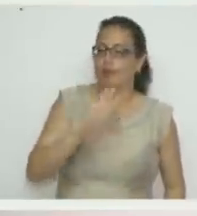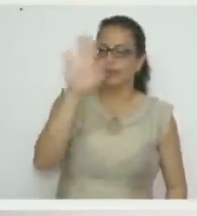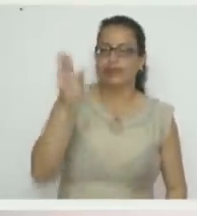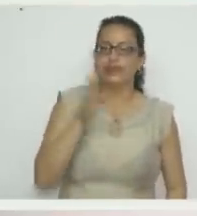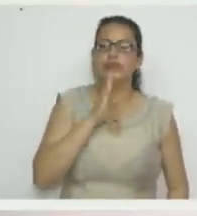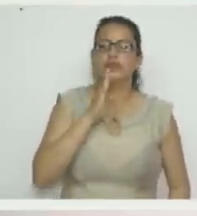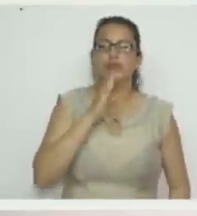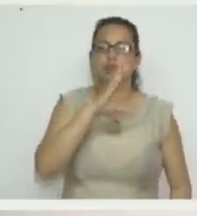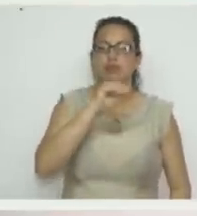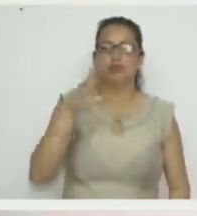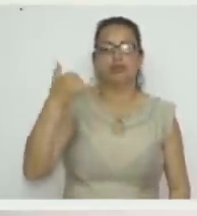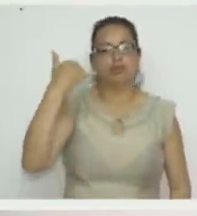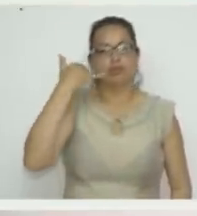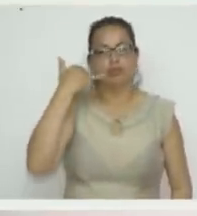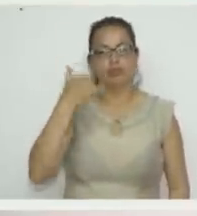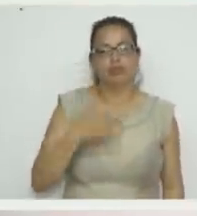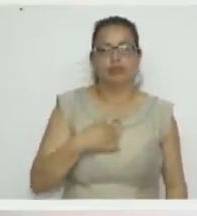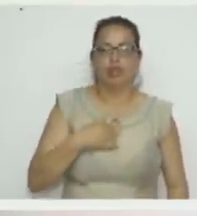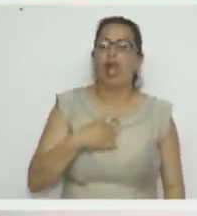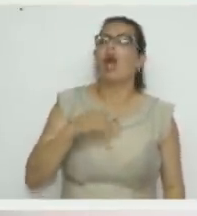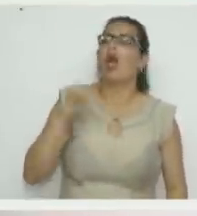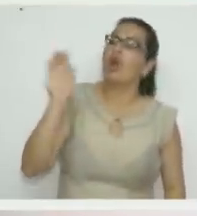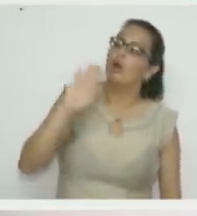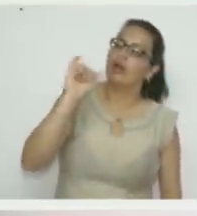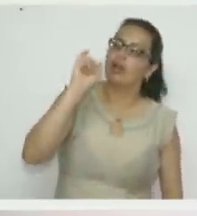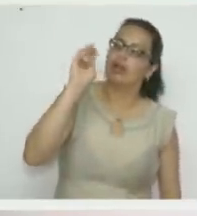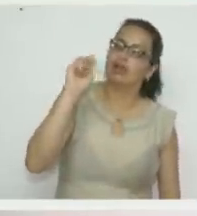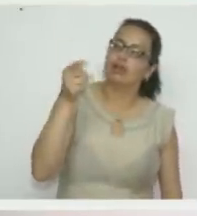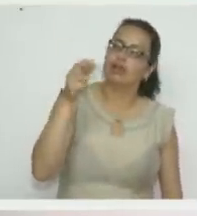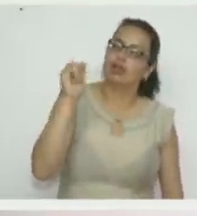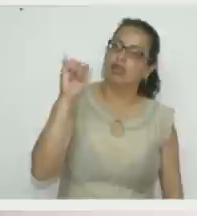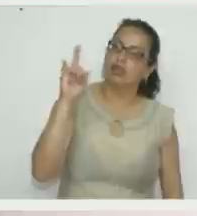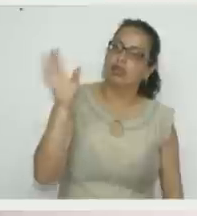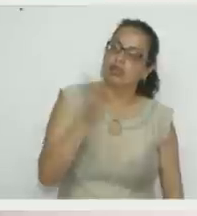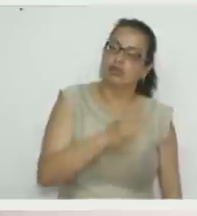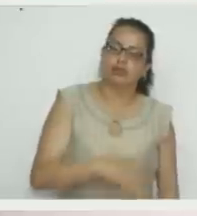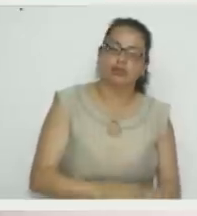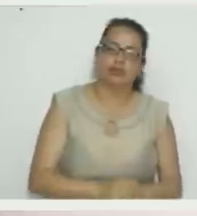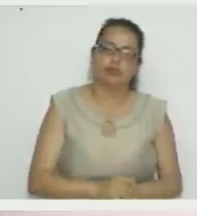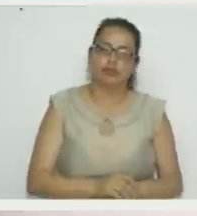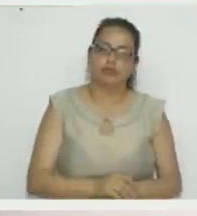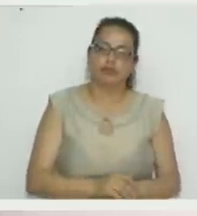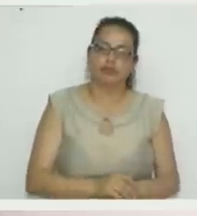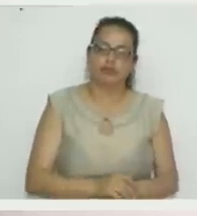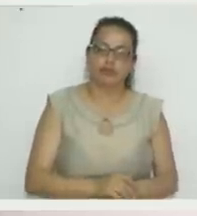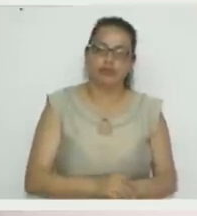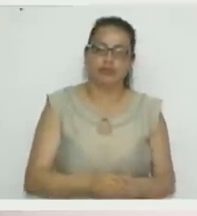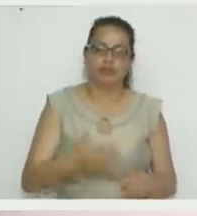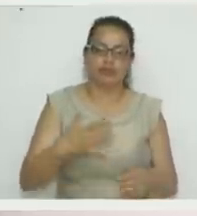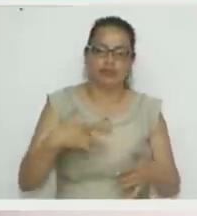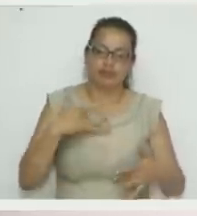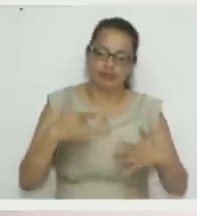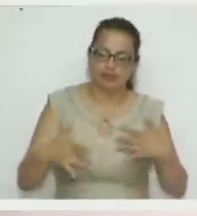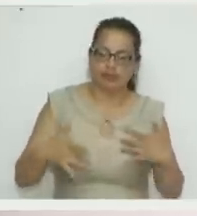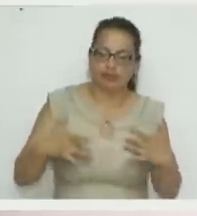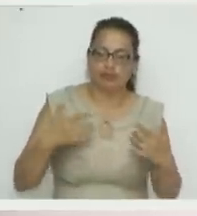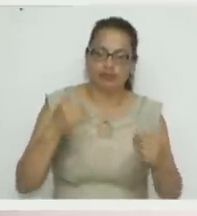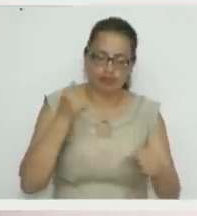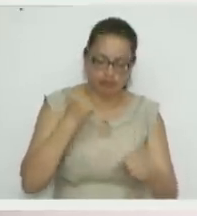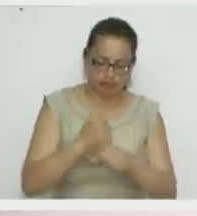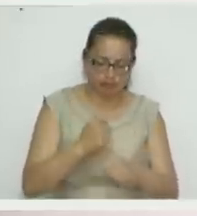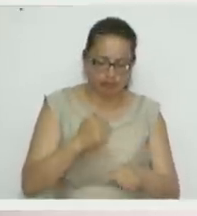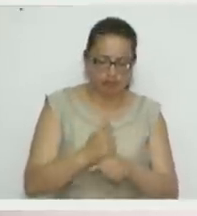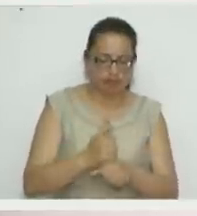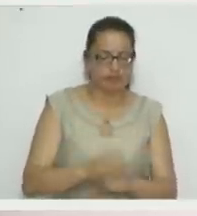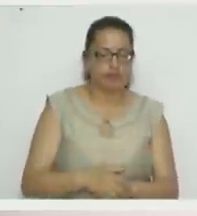¿con quién hablamos? Con Ingrid Merchan. Ingrid, ¿cómo me le va? Bien, para felicitarnos por el proyecto que